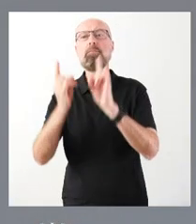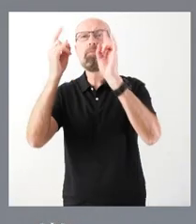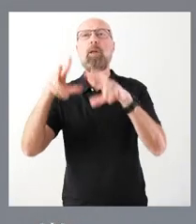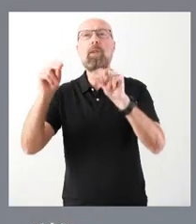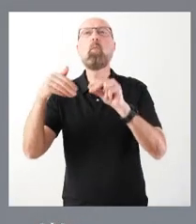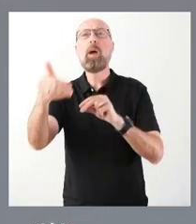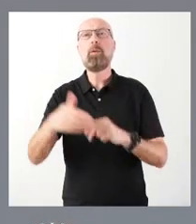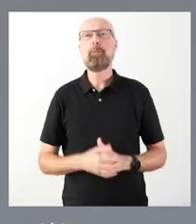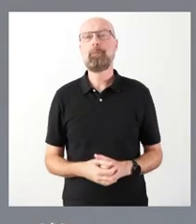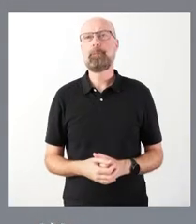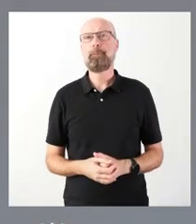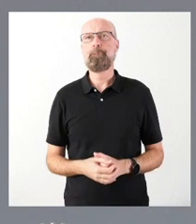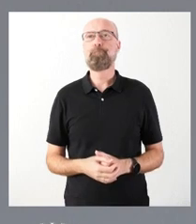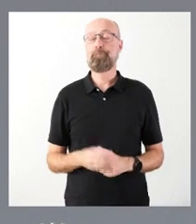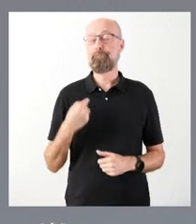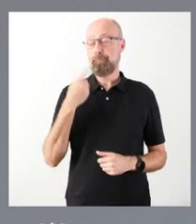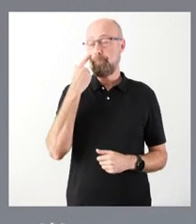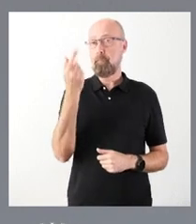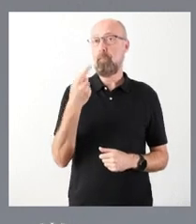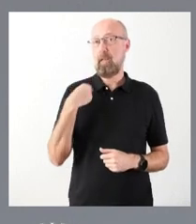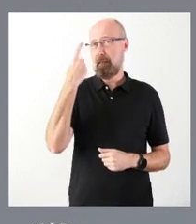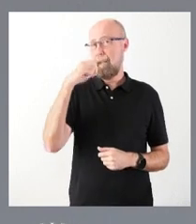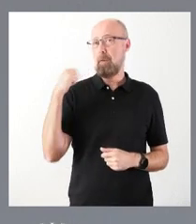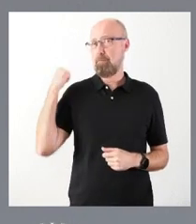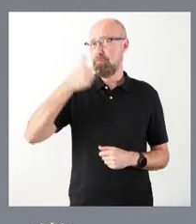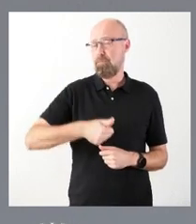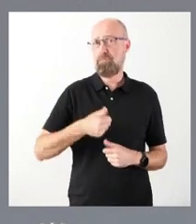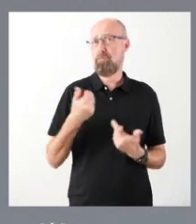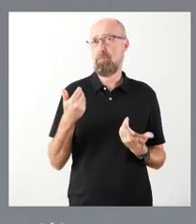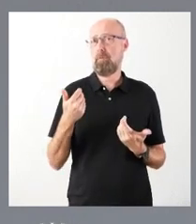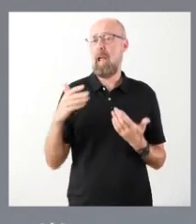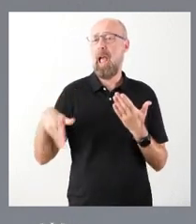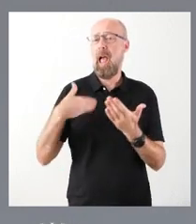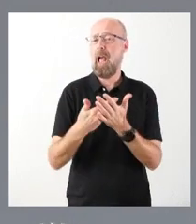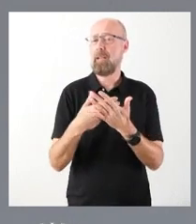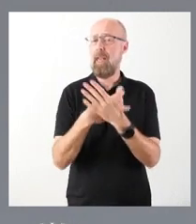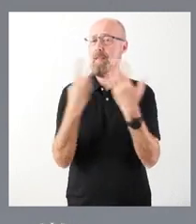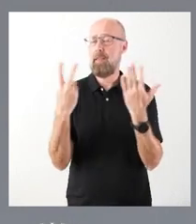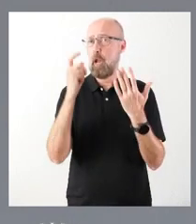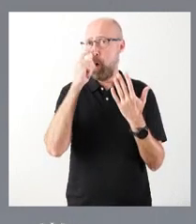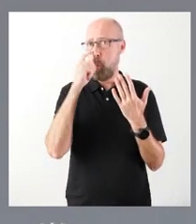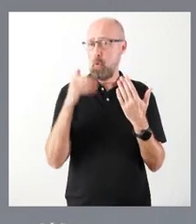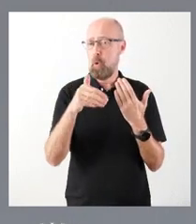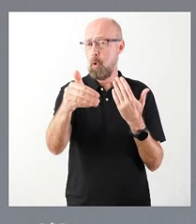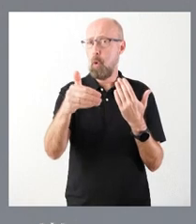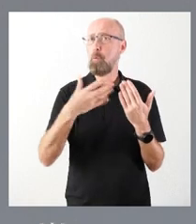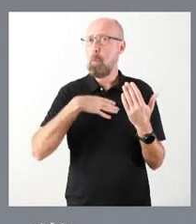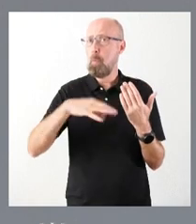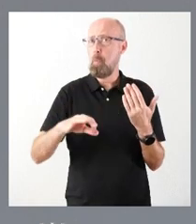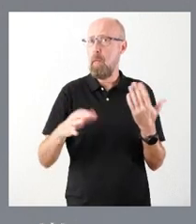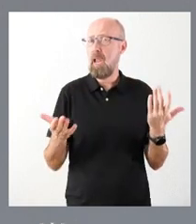tenido la oportunidad de referenciar en todo este tiempo, hasta el 17 de junio había esa posibilidad,